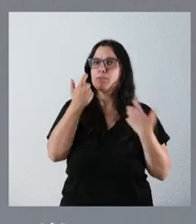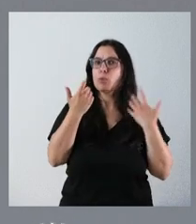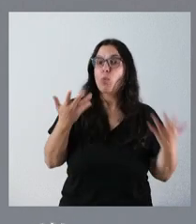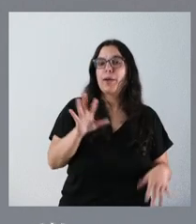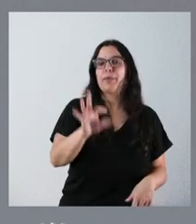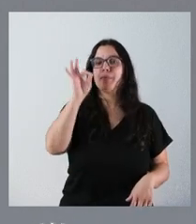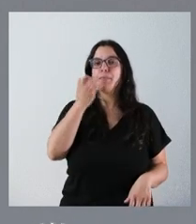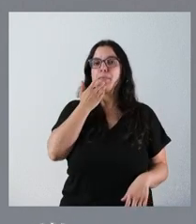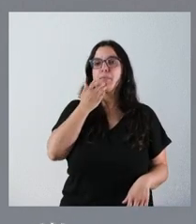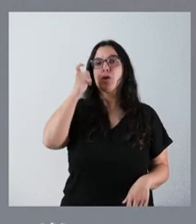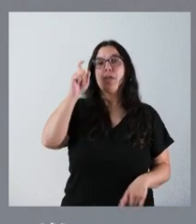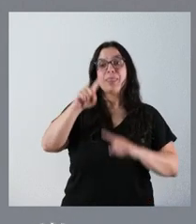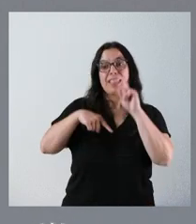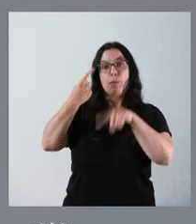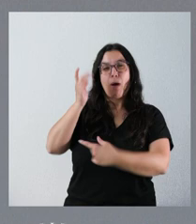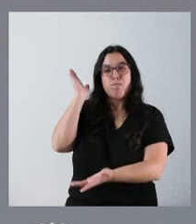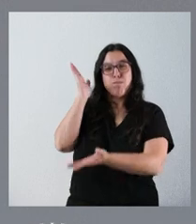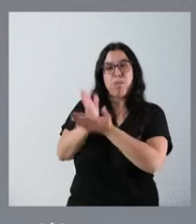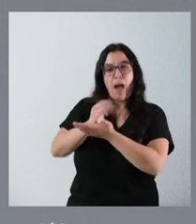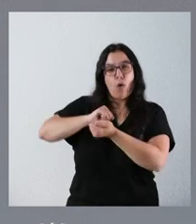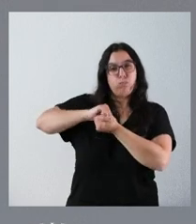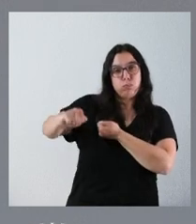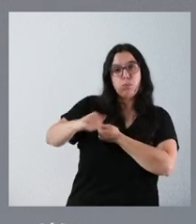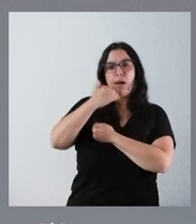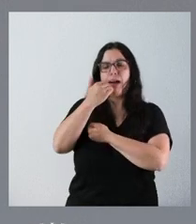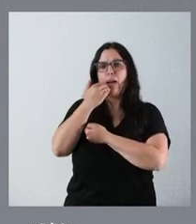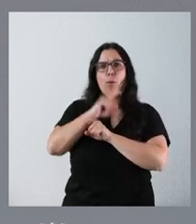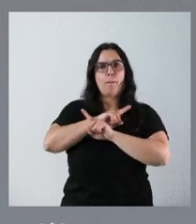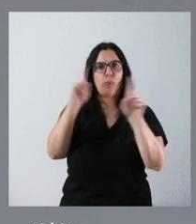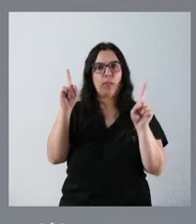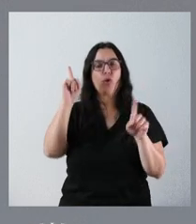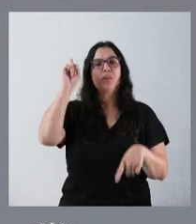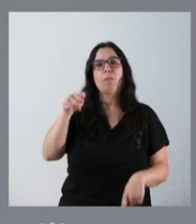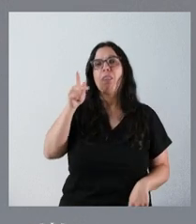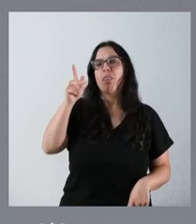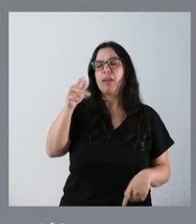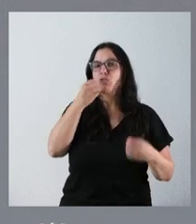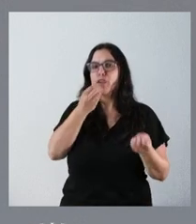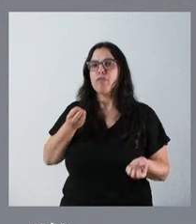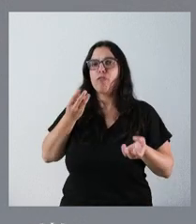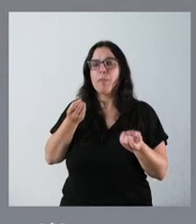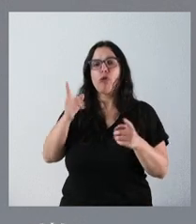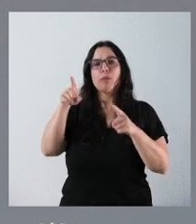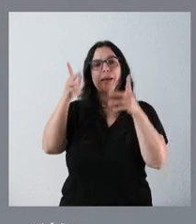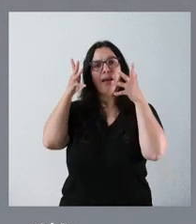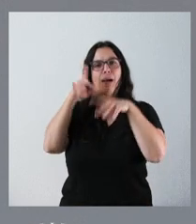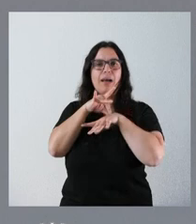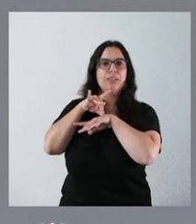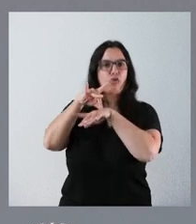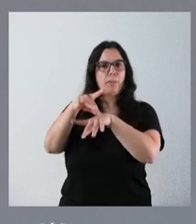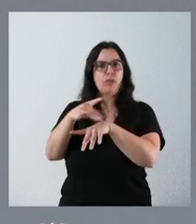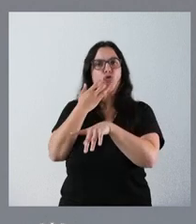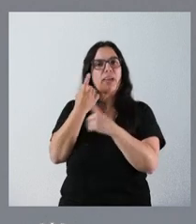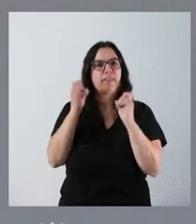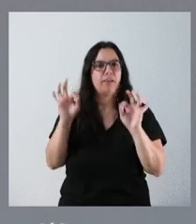prohibición de represalias, así como el derecho a la información y al asesoramiento que haya lugar al